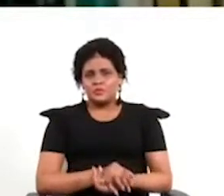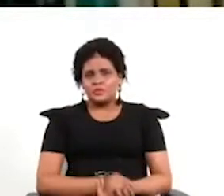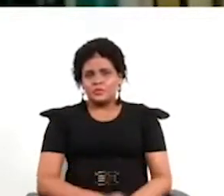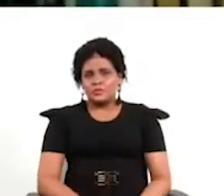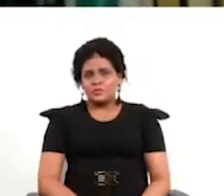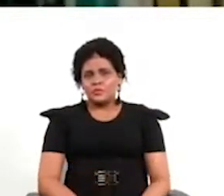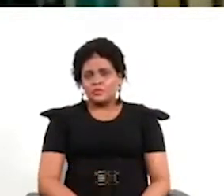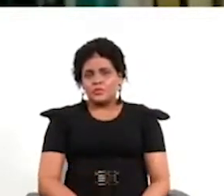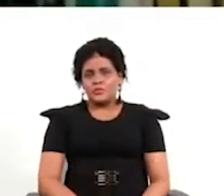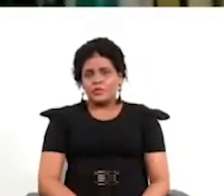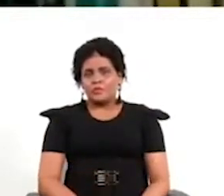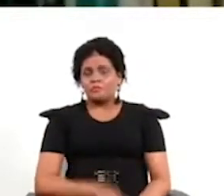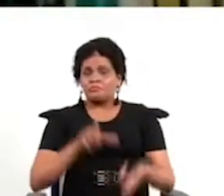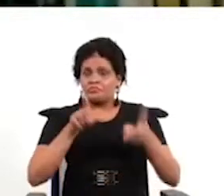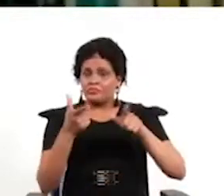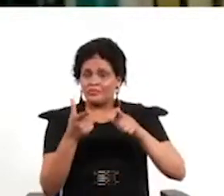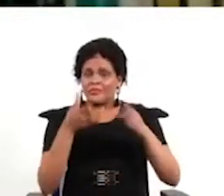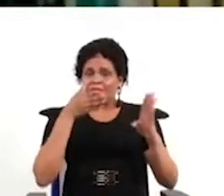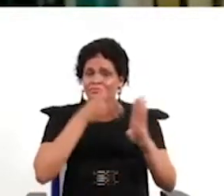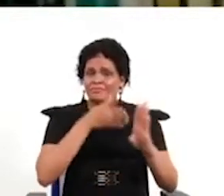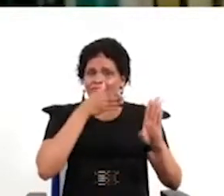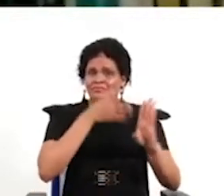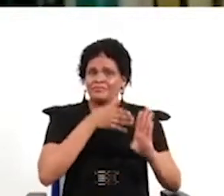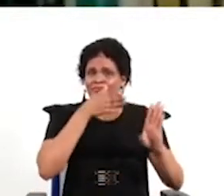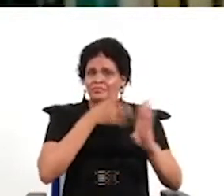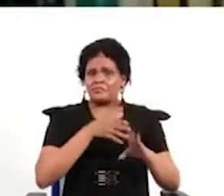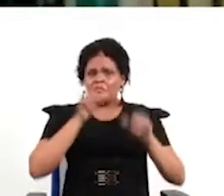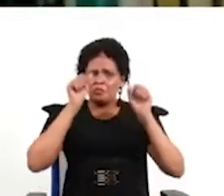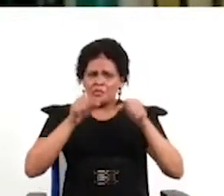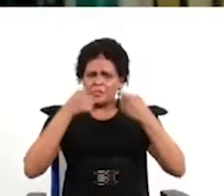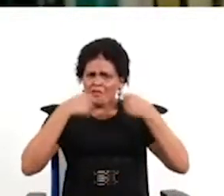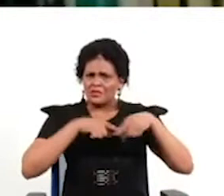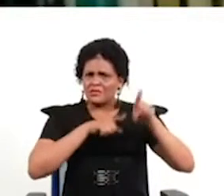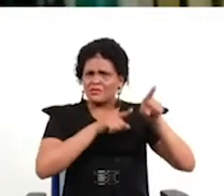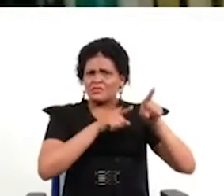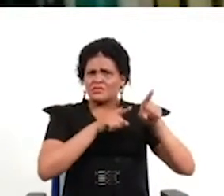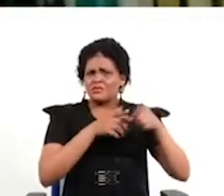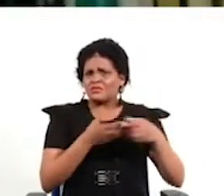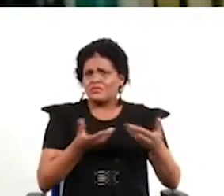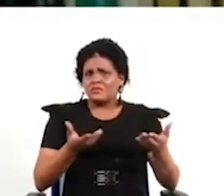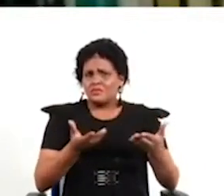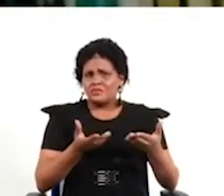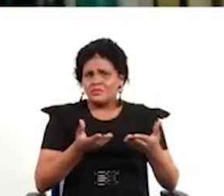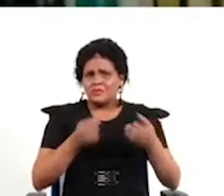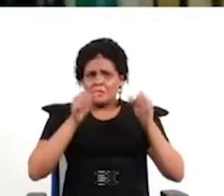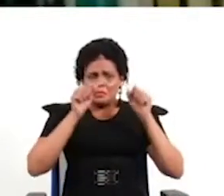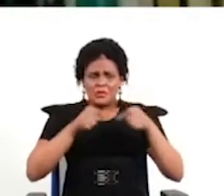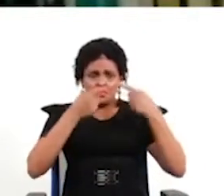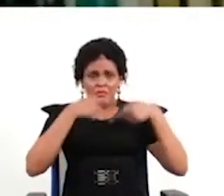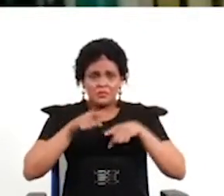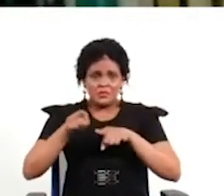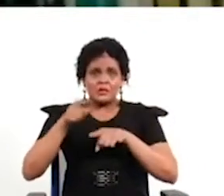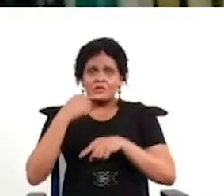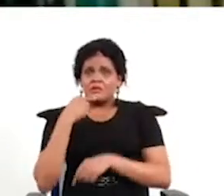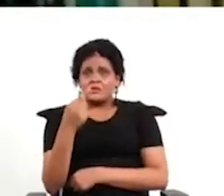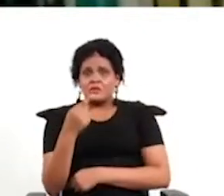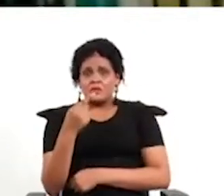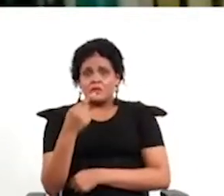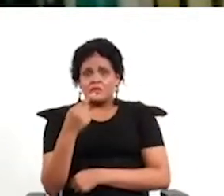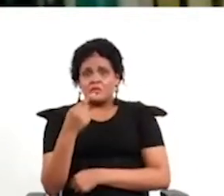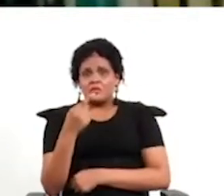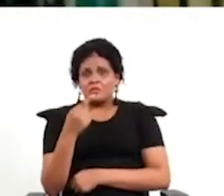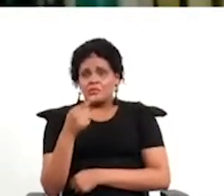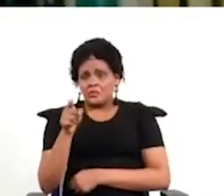y luego insisto ¿no? si quien puede ir con qué autoridad moral alguien puede estar acá decidiendo quien puede estar